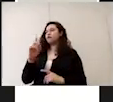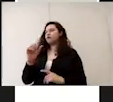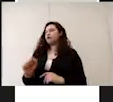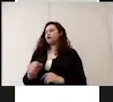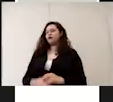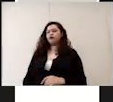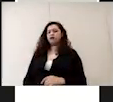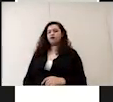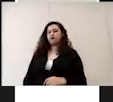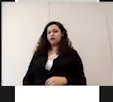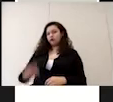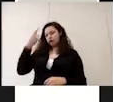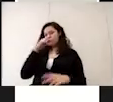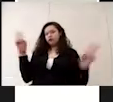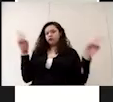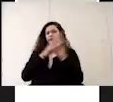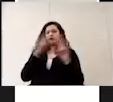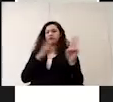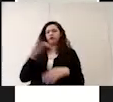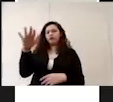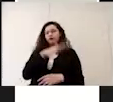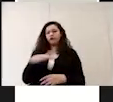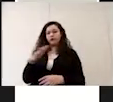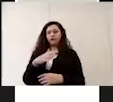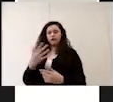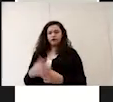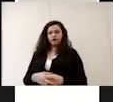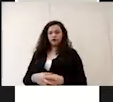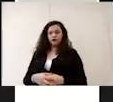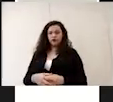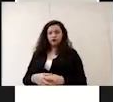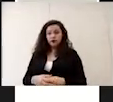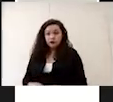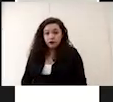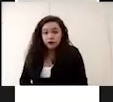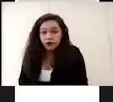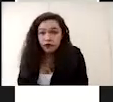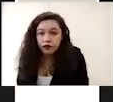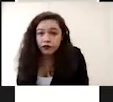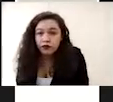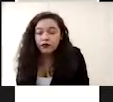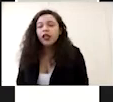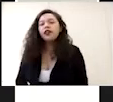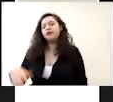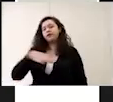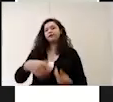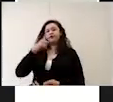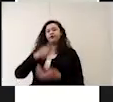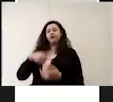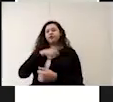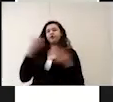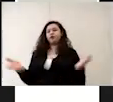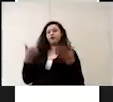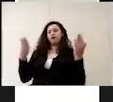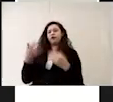en cuanto a la ventilación de espacios interiores se debe promover de forma prioritaria la